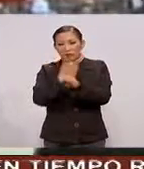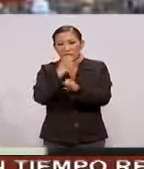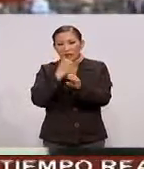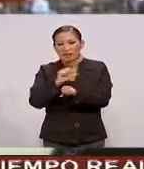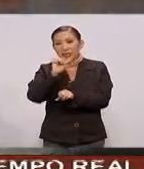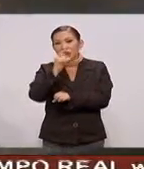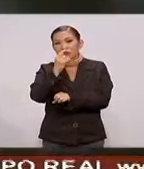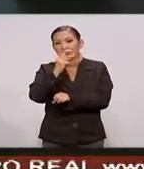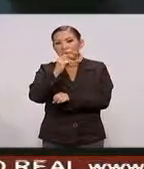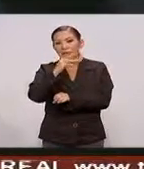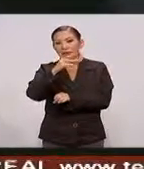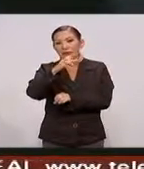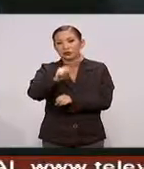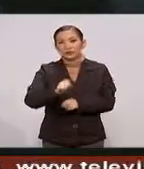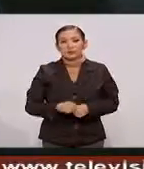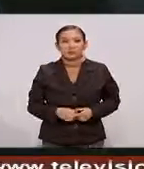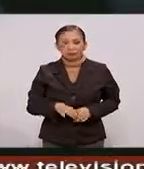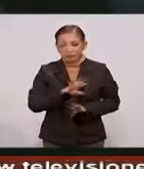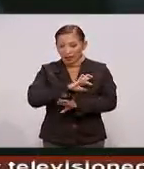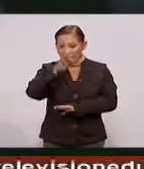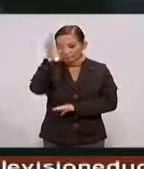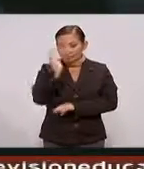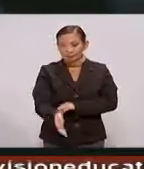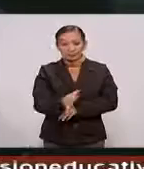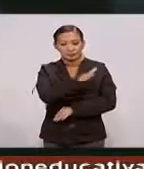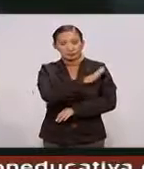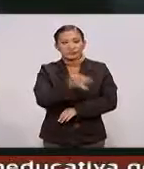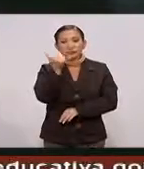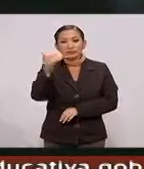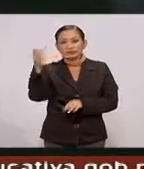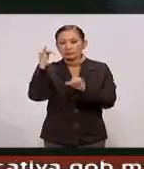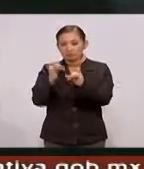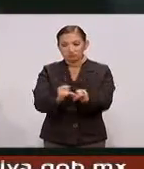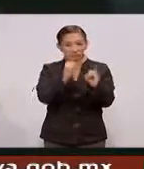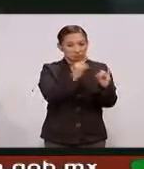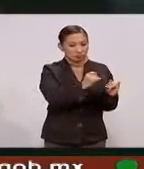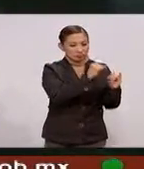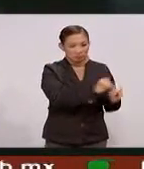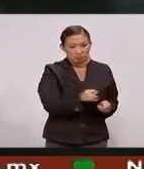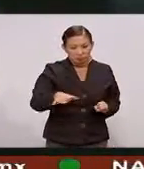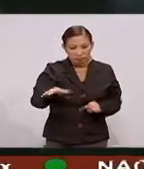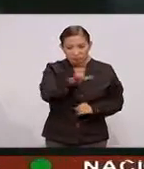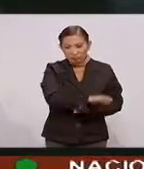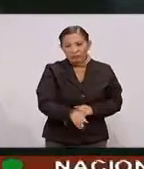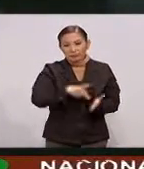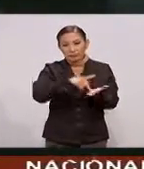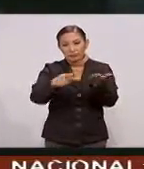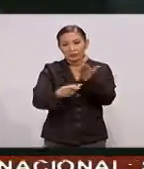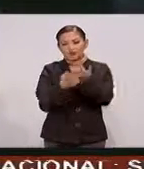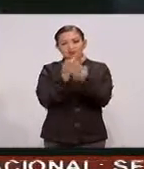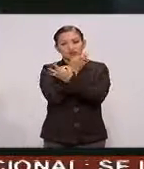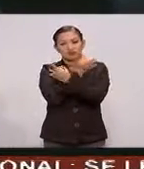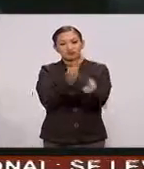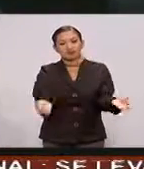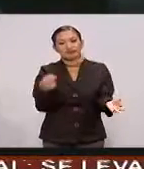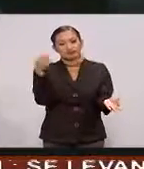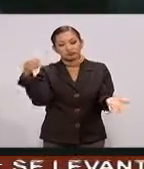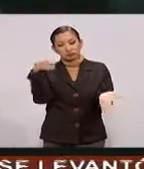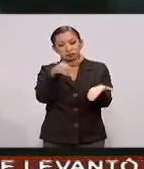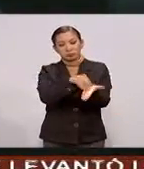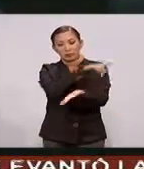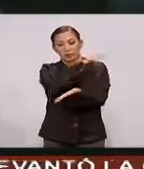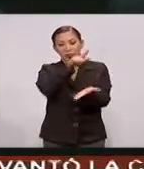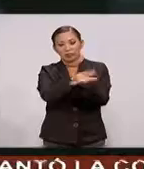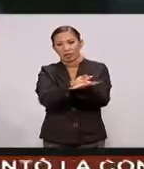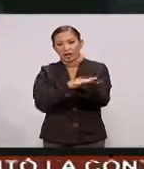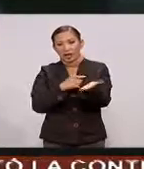ayuntamientos Queda aprobado En lo general Y en lo particular El proyecto de decreto Por el que se expide